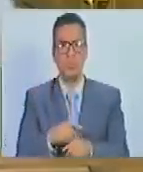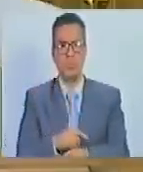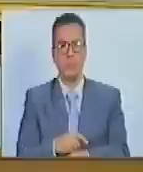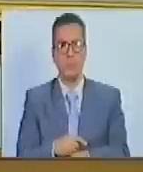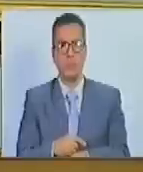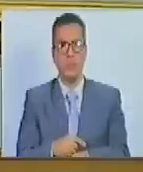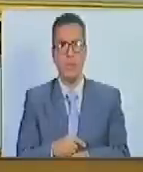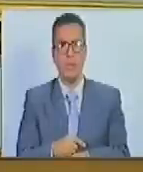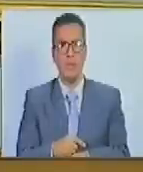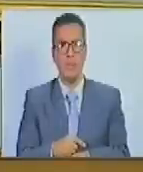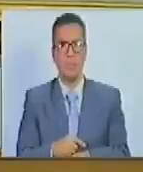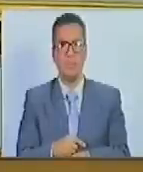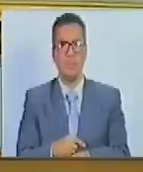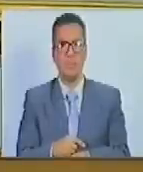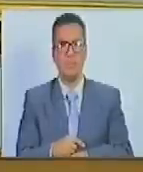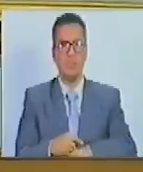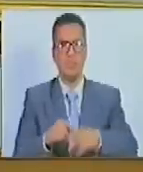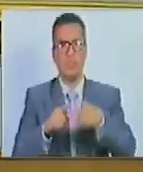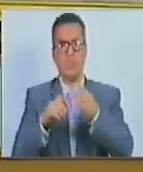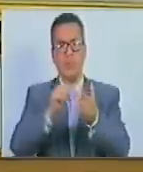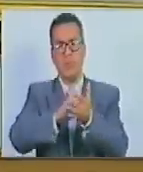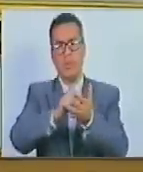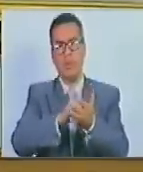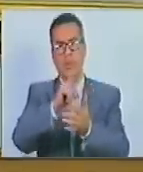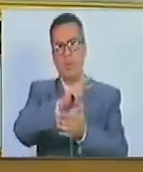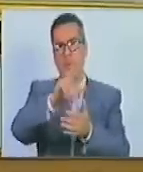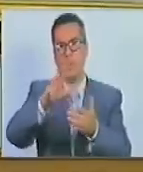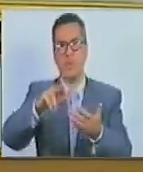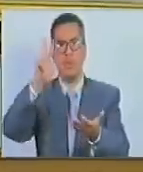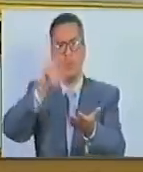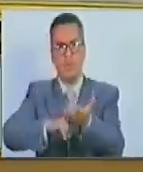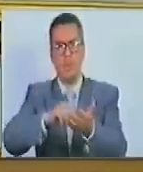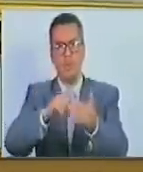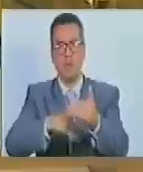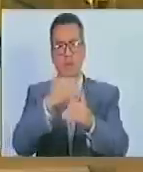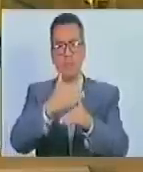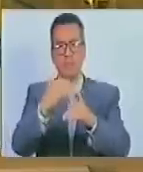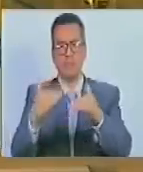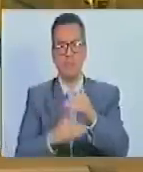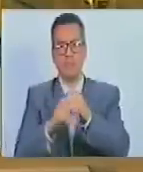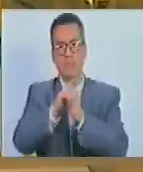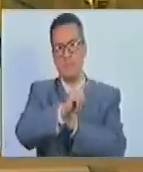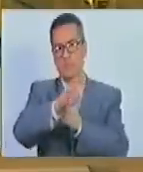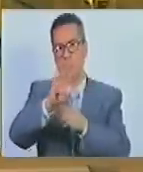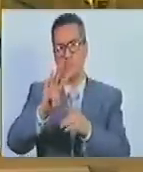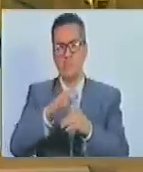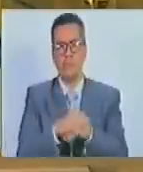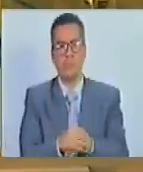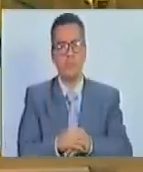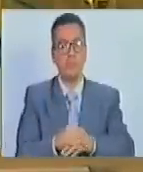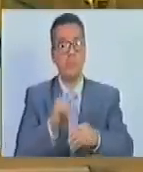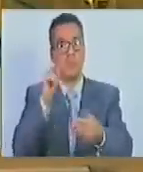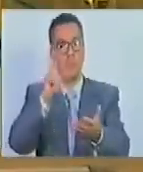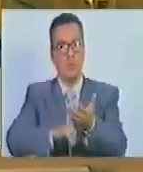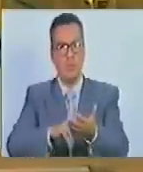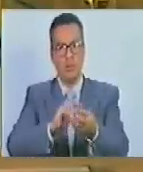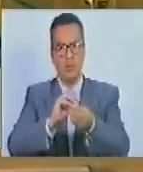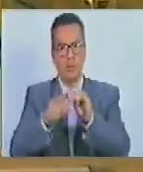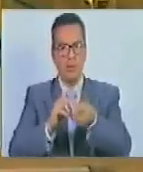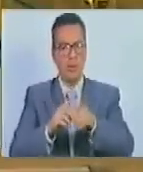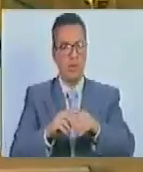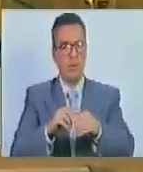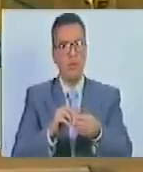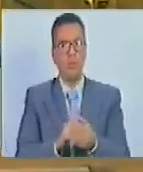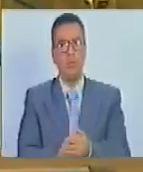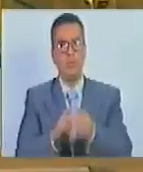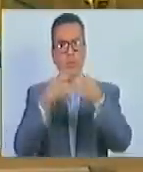en consideración el artículo 23 aprobado siguiente vigésimo cuarto se propone aprobar con modificación la